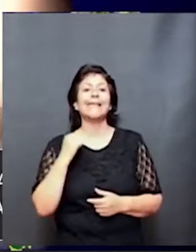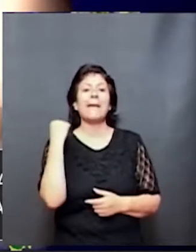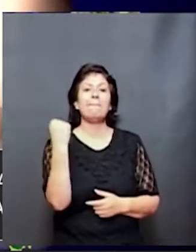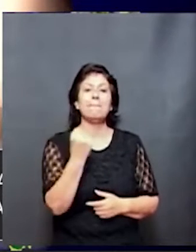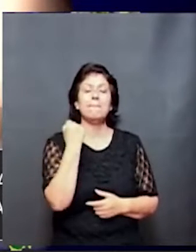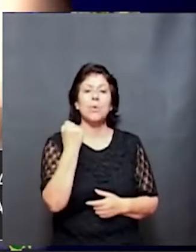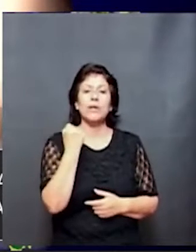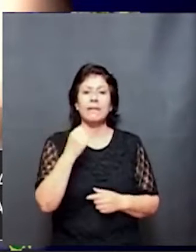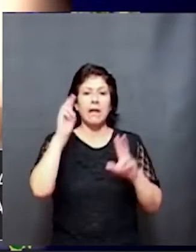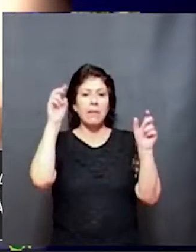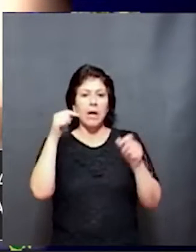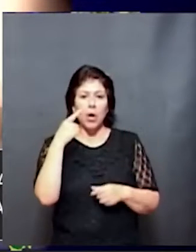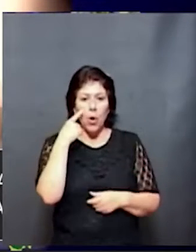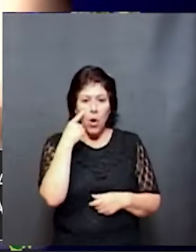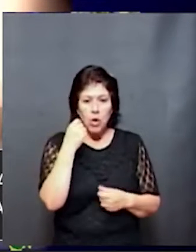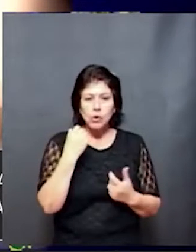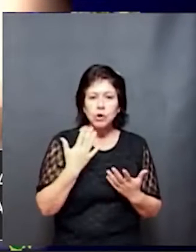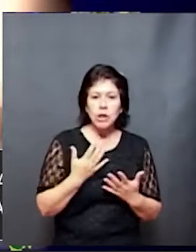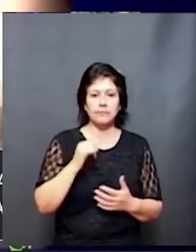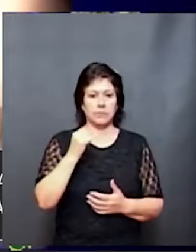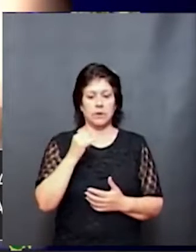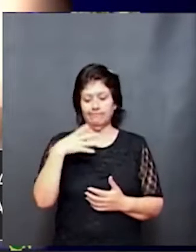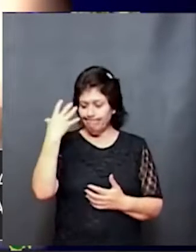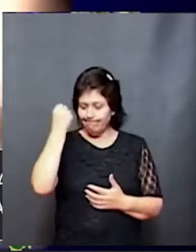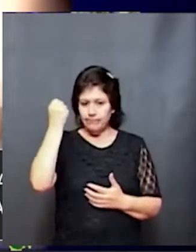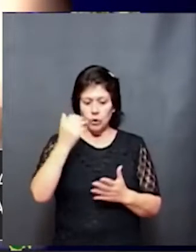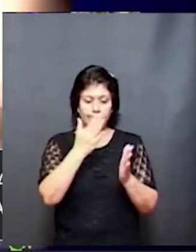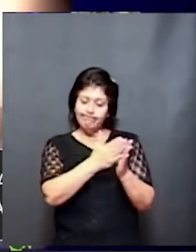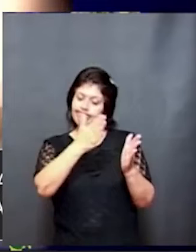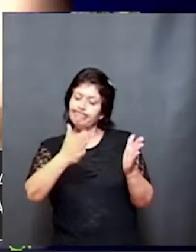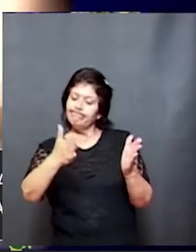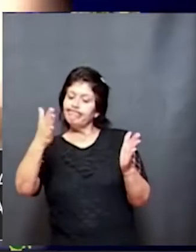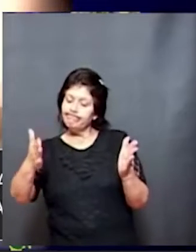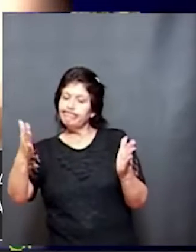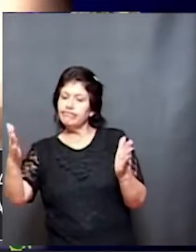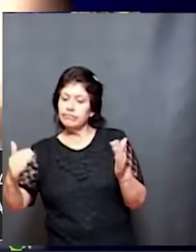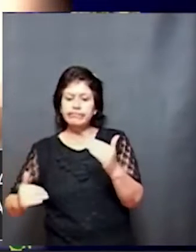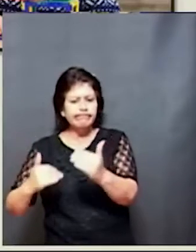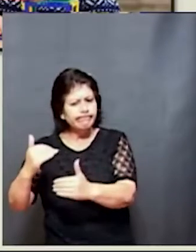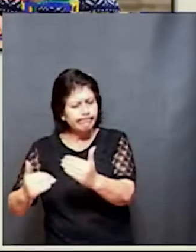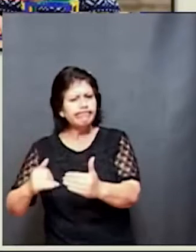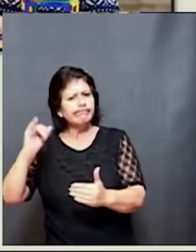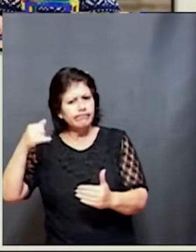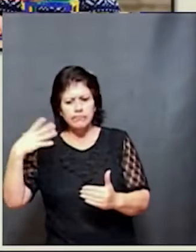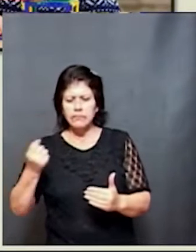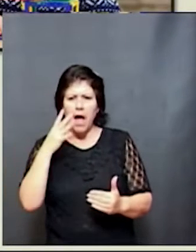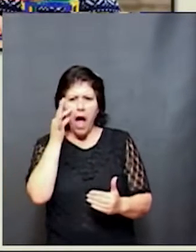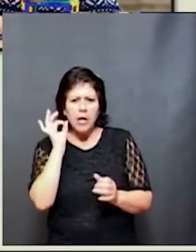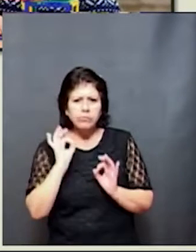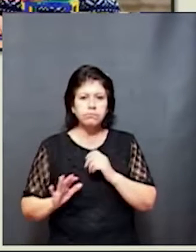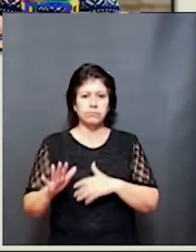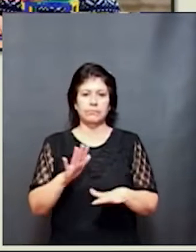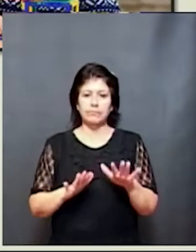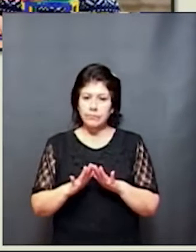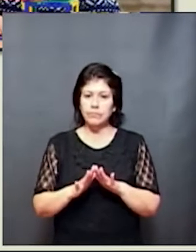qué es lo que sí tienen que lograr en cada una de las etapas evolutivas para poder entender si algo está pasando. Detectar